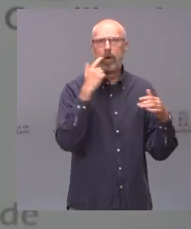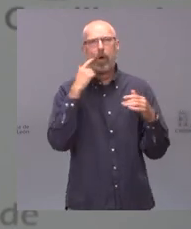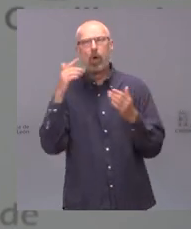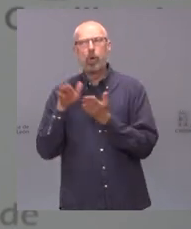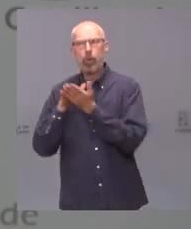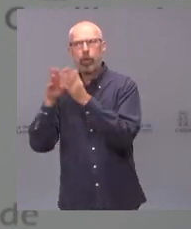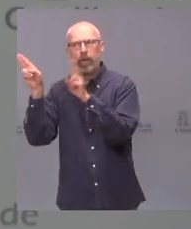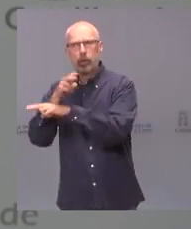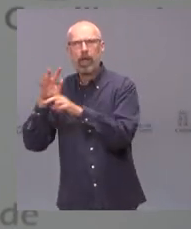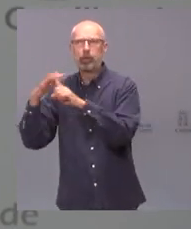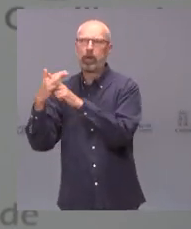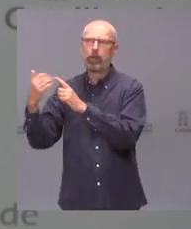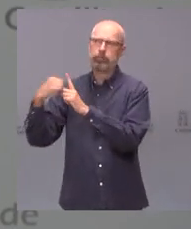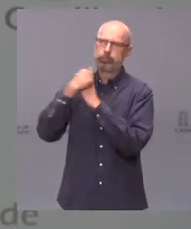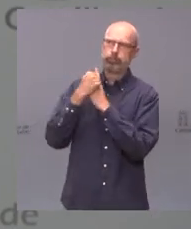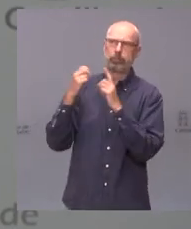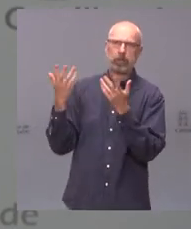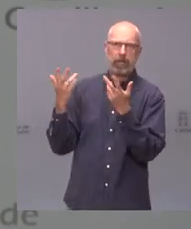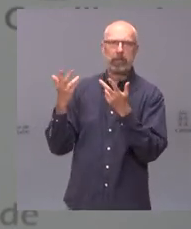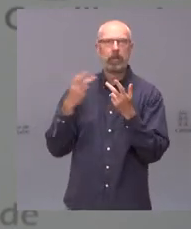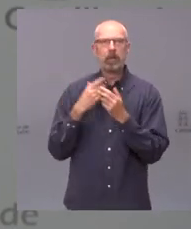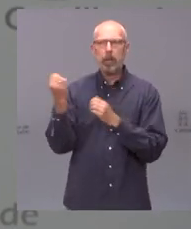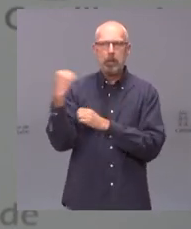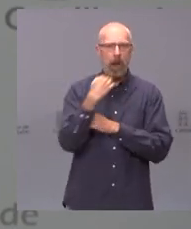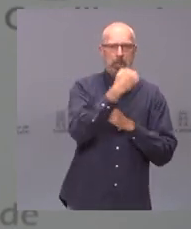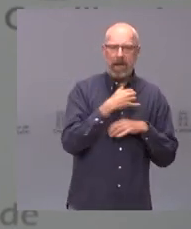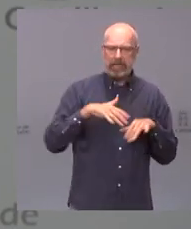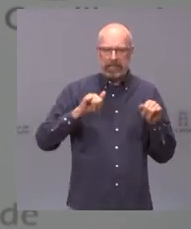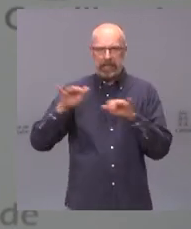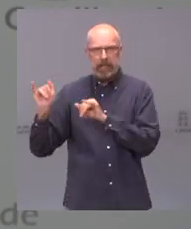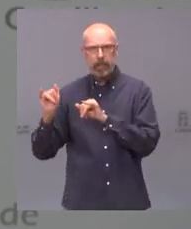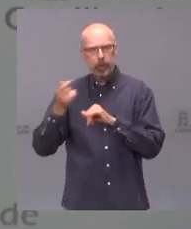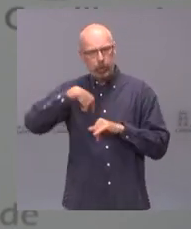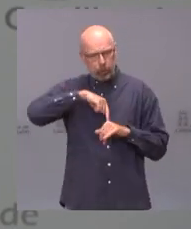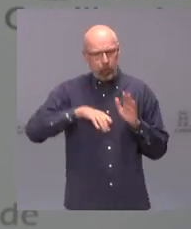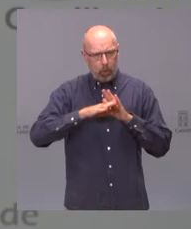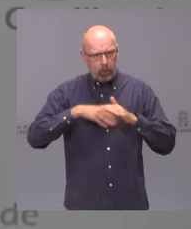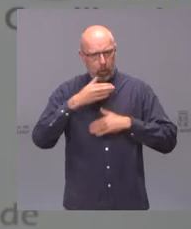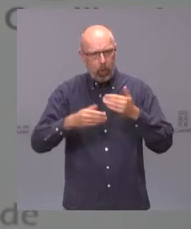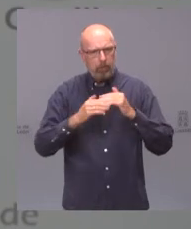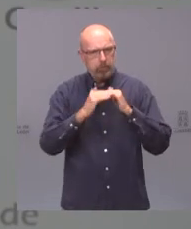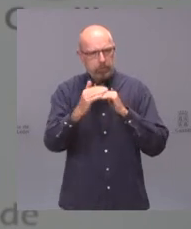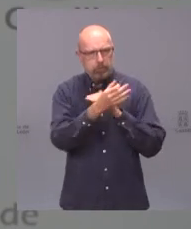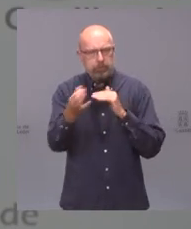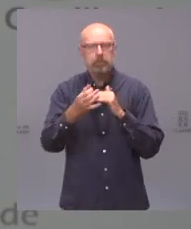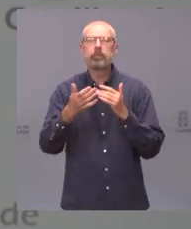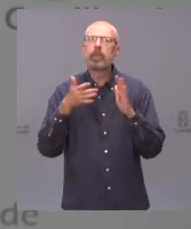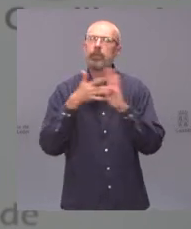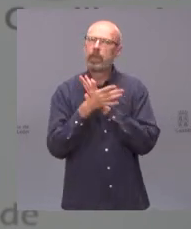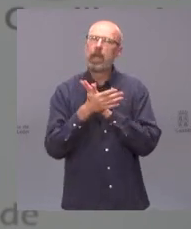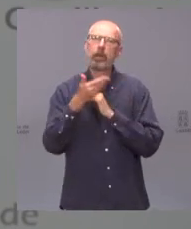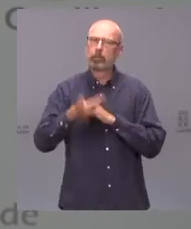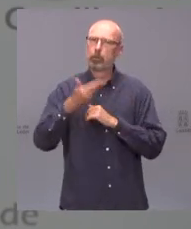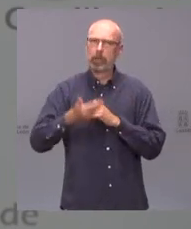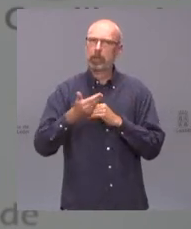legislatura y tiene que seguir gestionando bien pensando en el bienestar de los ciudadanos de Castilla y León y dejando en un segundo plano todas las demás